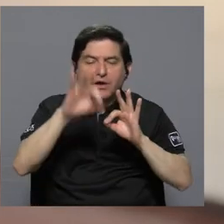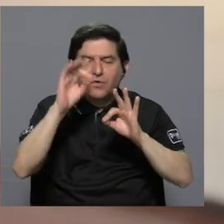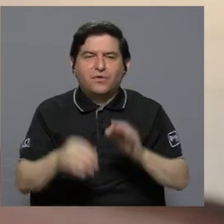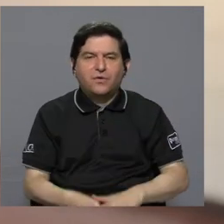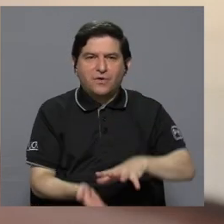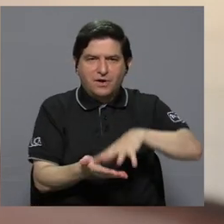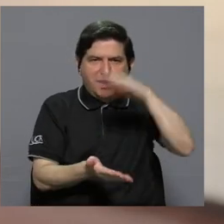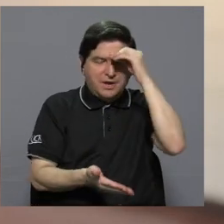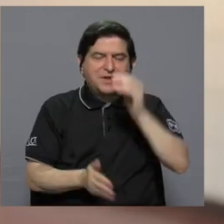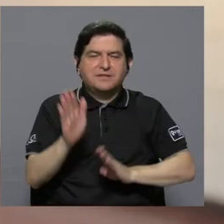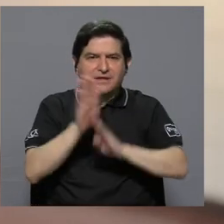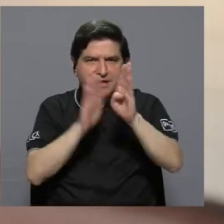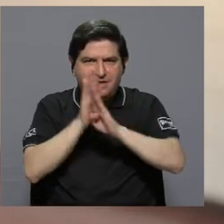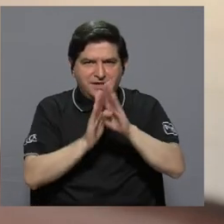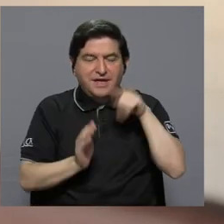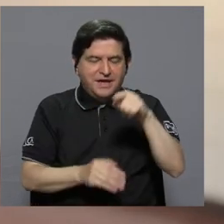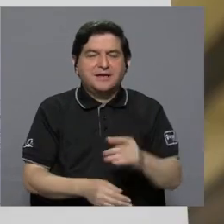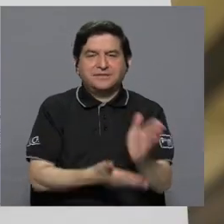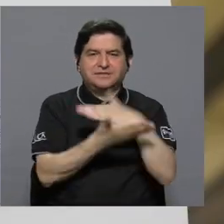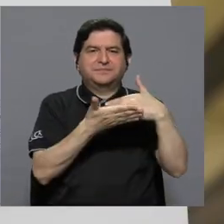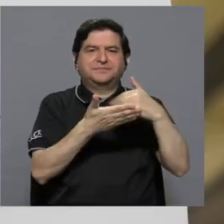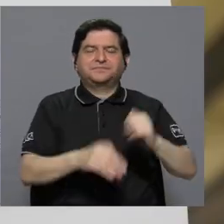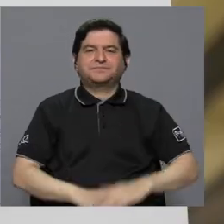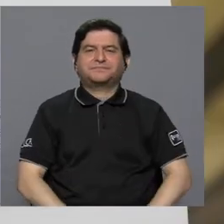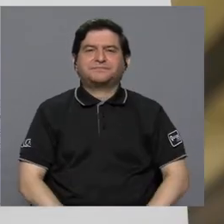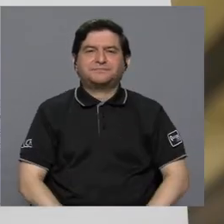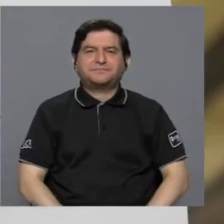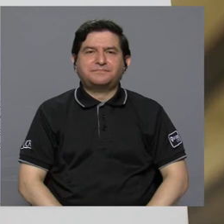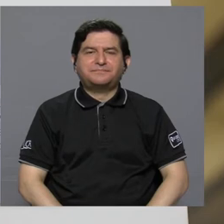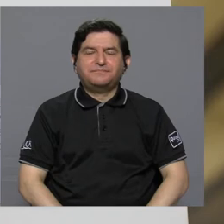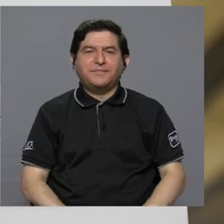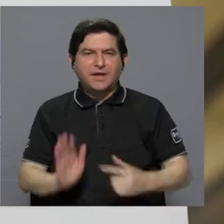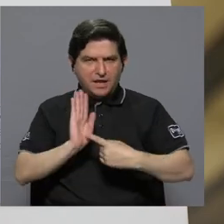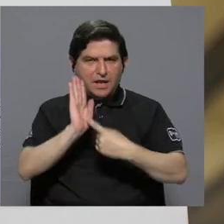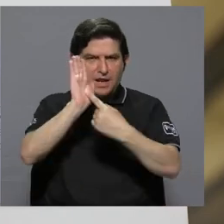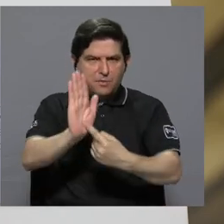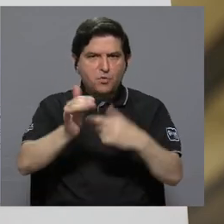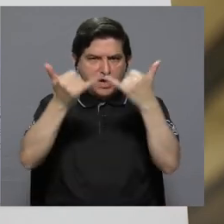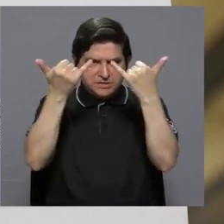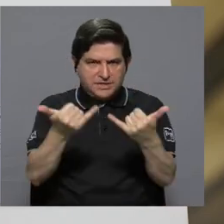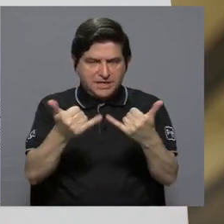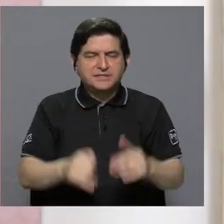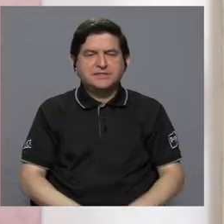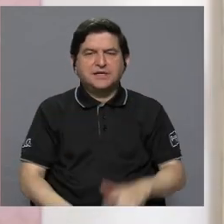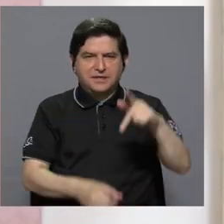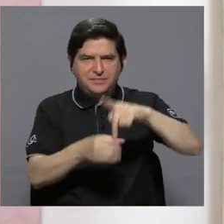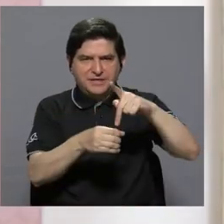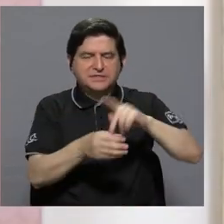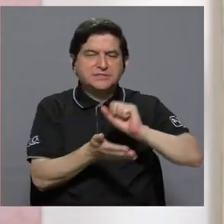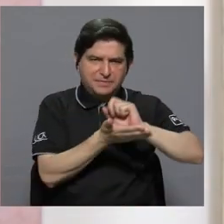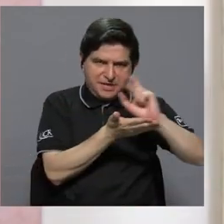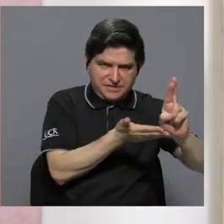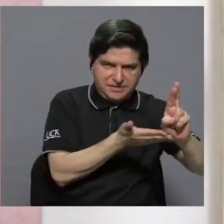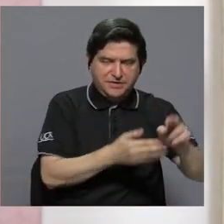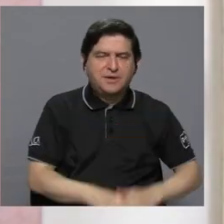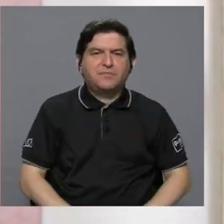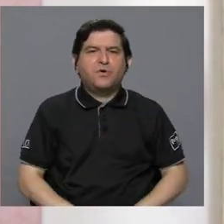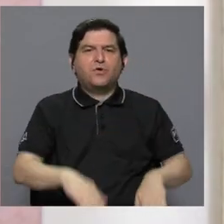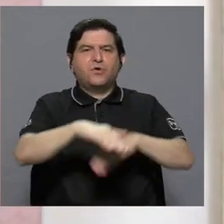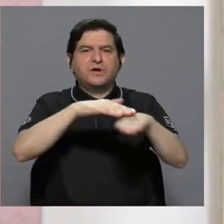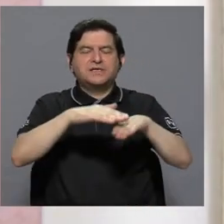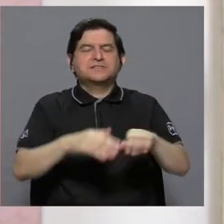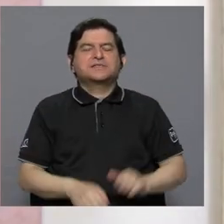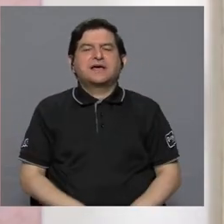aprender y desarrollarnos en ese sentido. La exposición ya estuvo presente en San Ramón y la sede